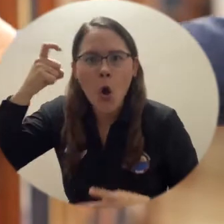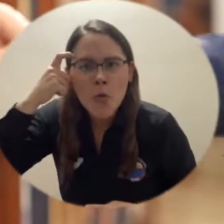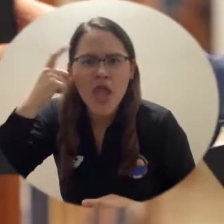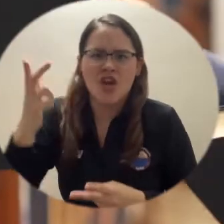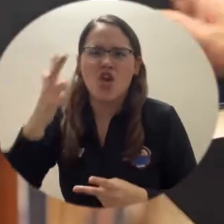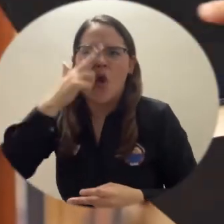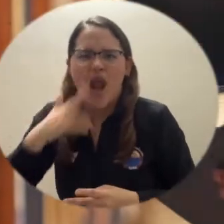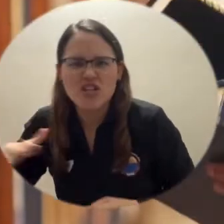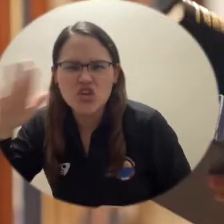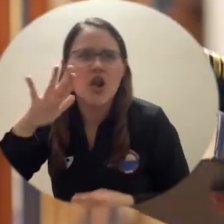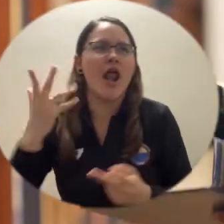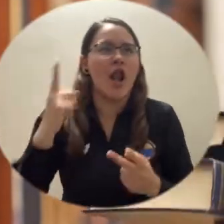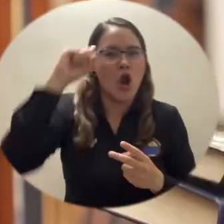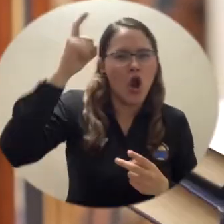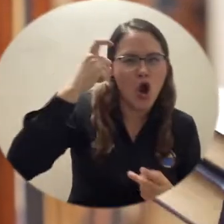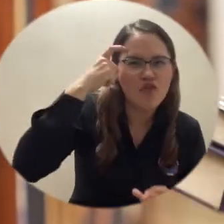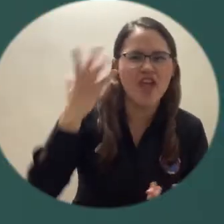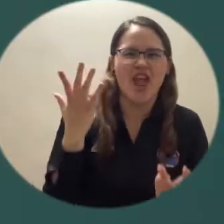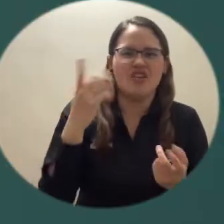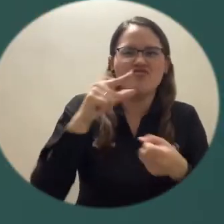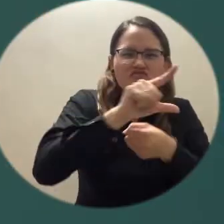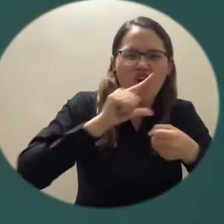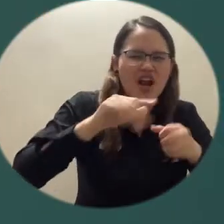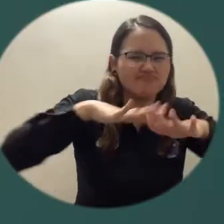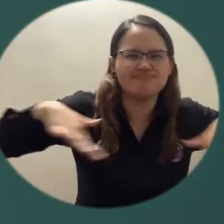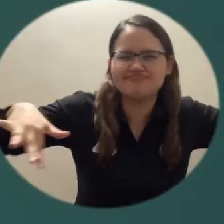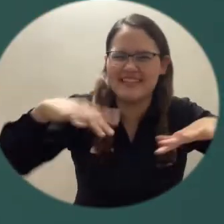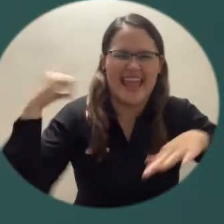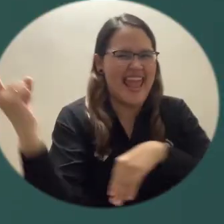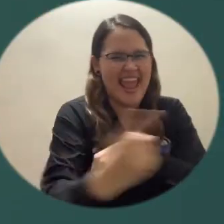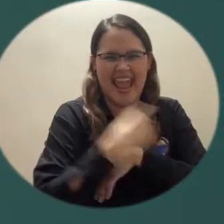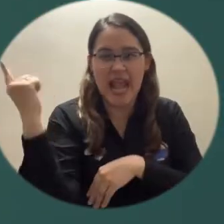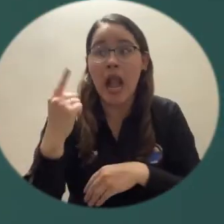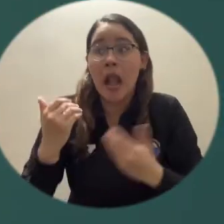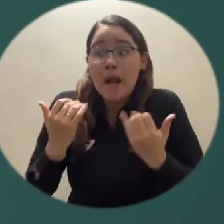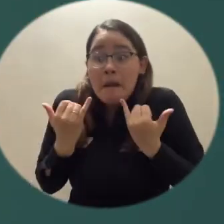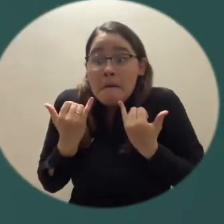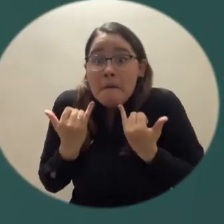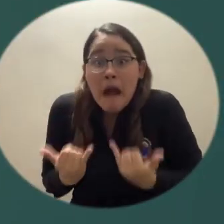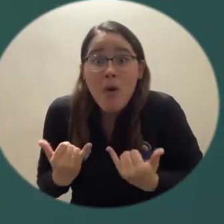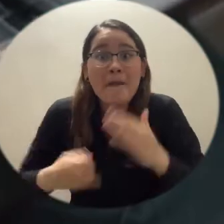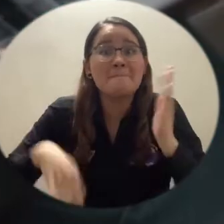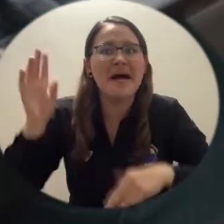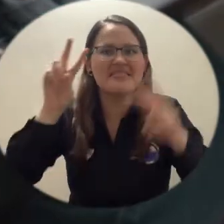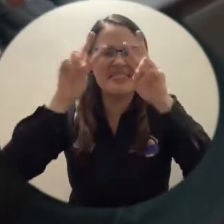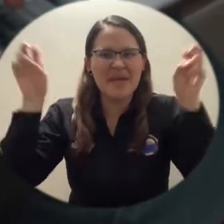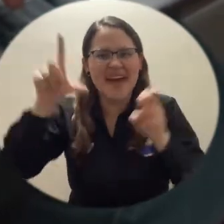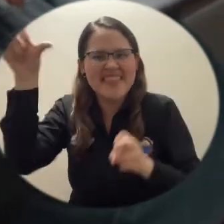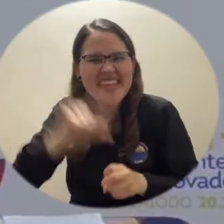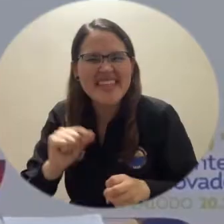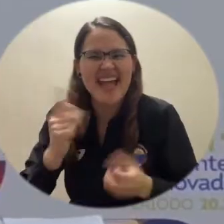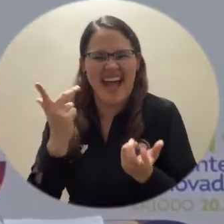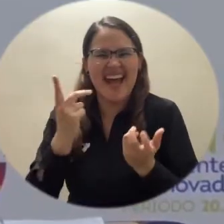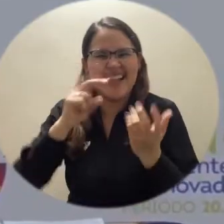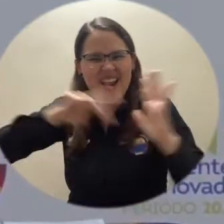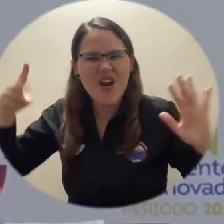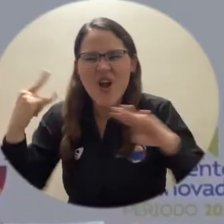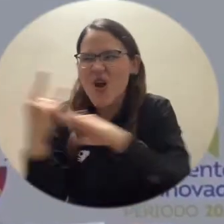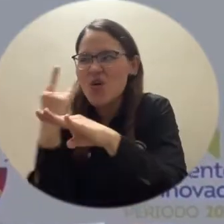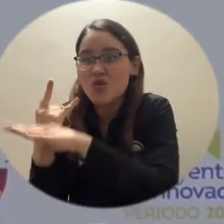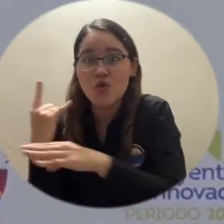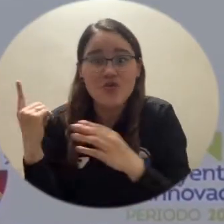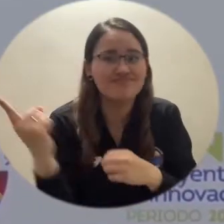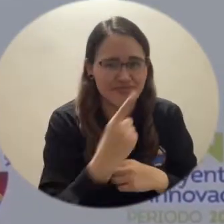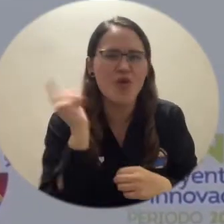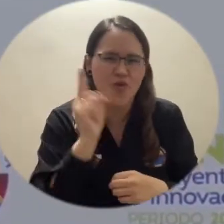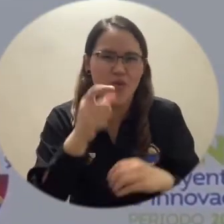participación ciudadana, aprovechando la aceleración de la transformación digital que trajo la pandemia, creo que podemos llegar a construir esa paradigma